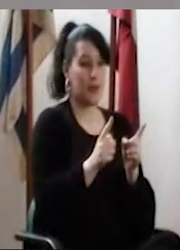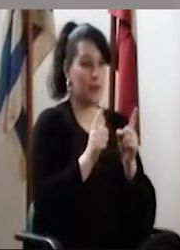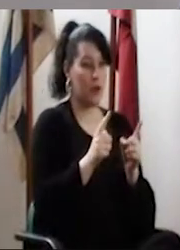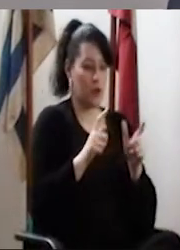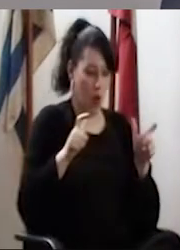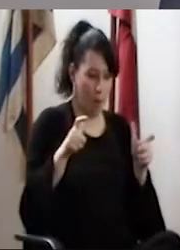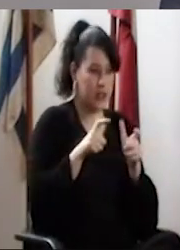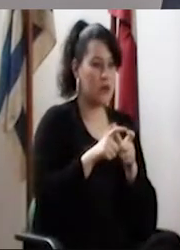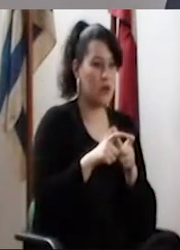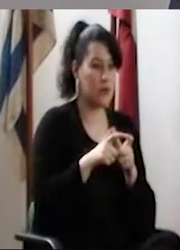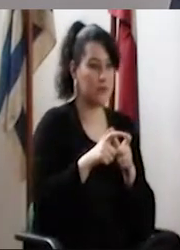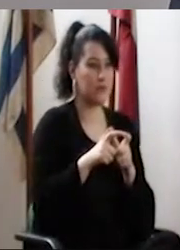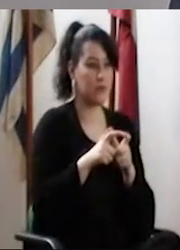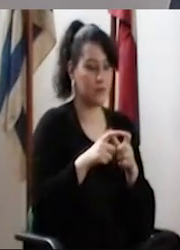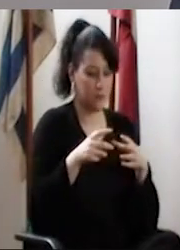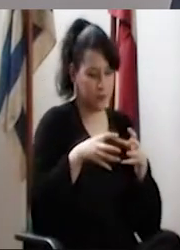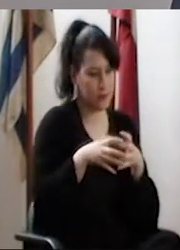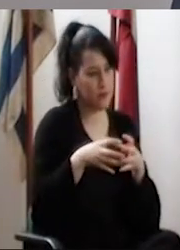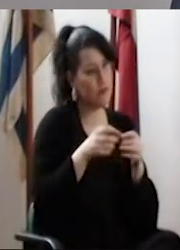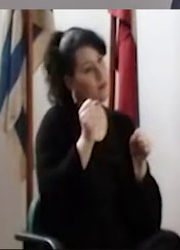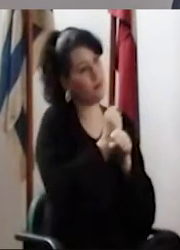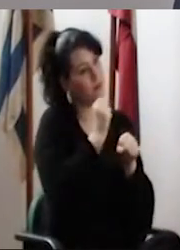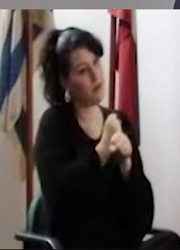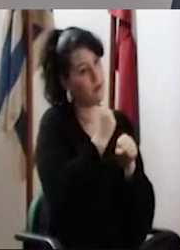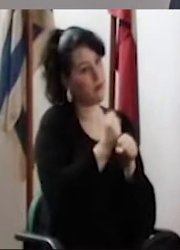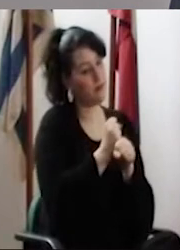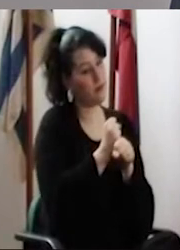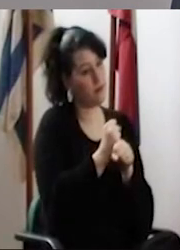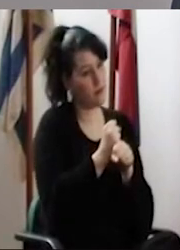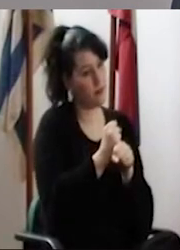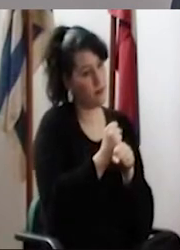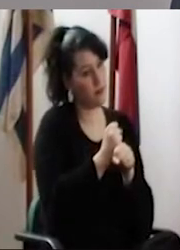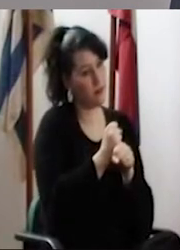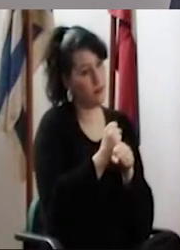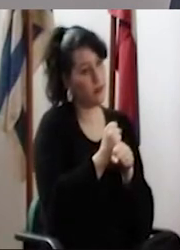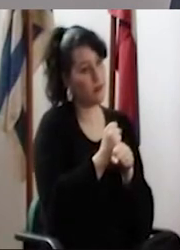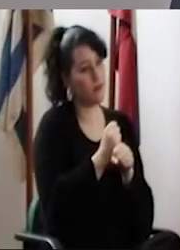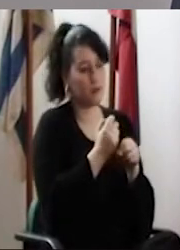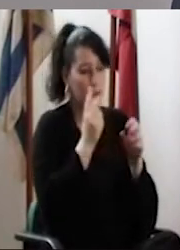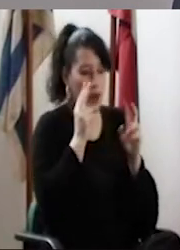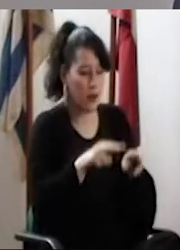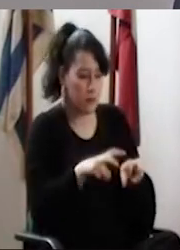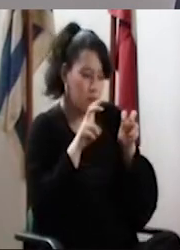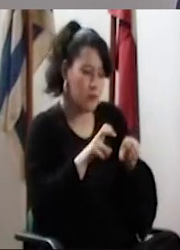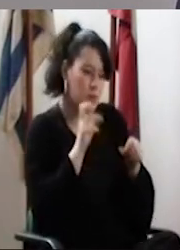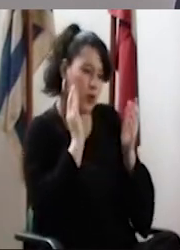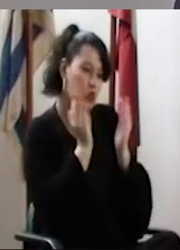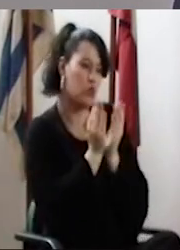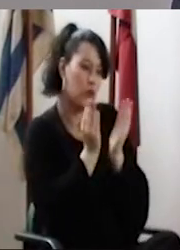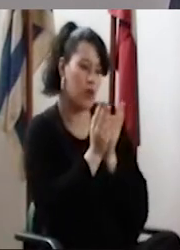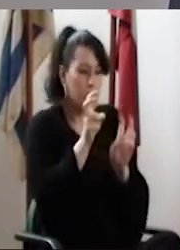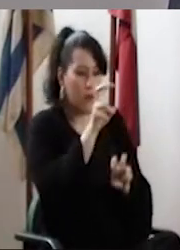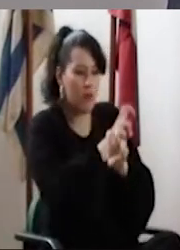general es que la comisión, el grupo de trabajo, perdón, de seguimiento, está implementando, está